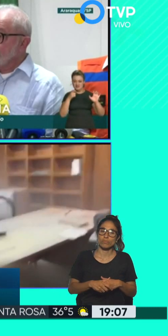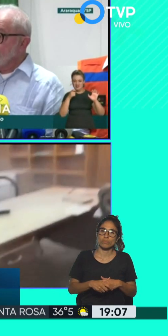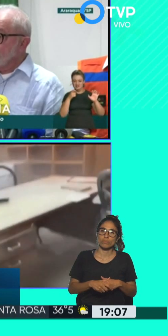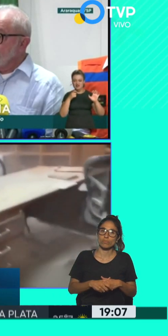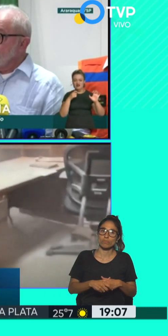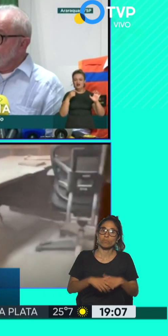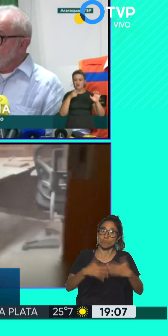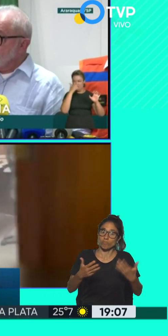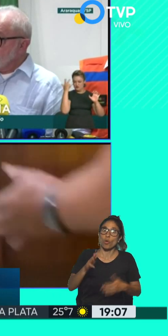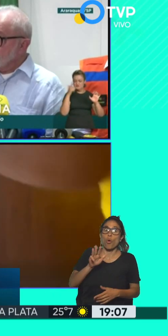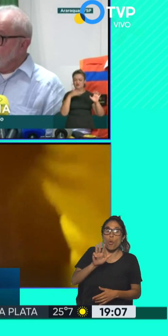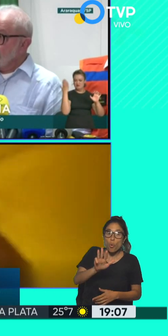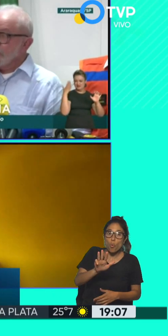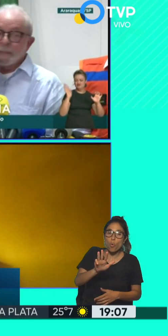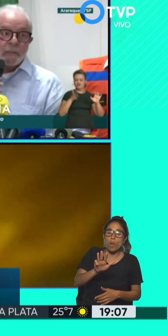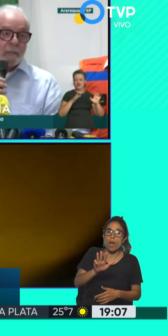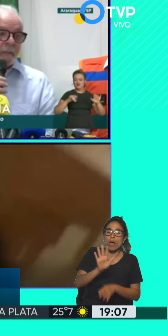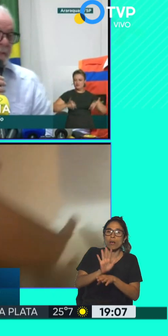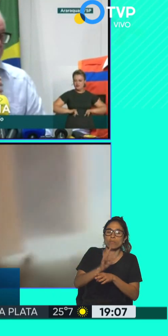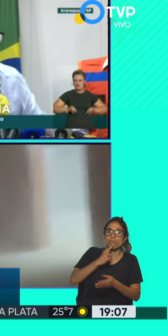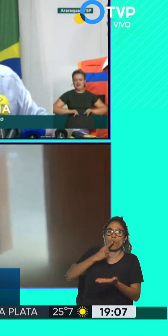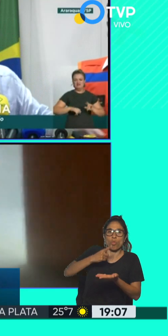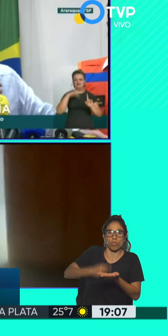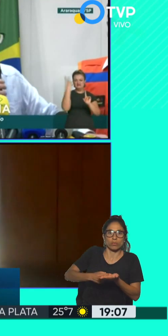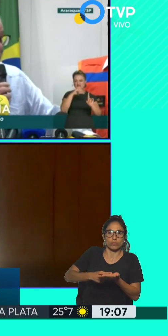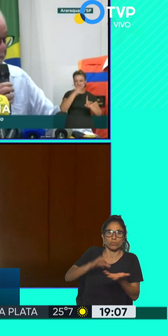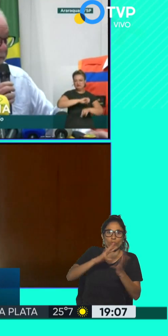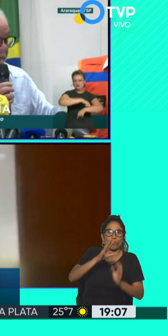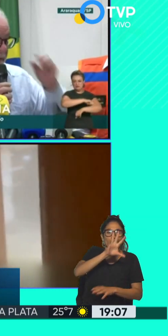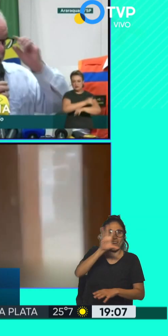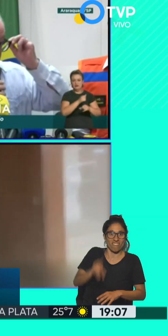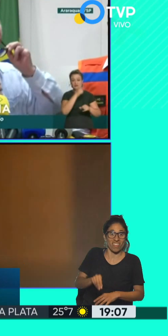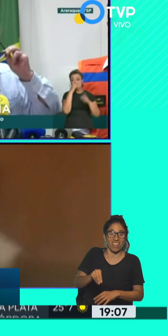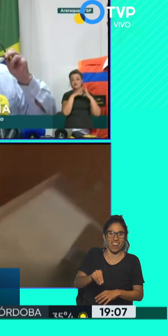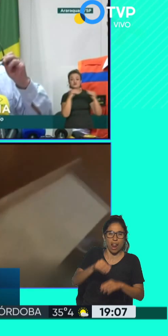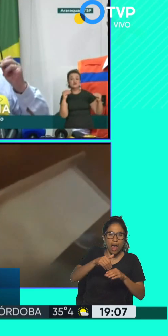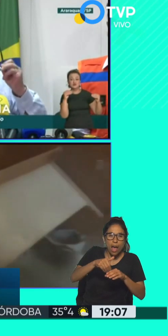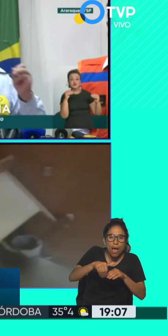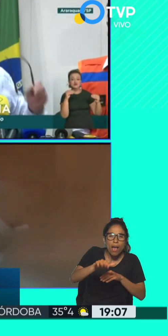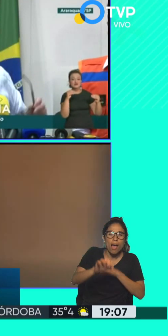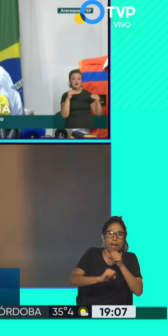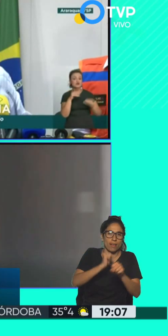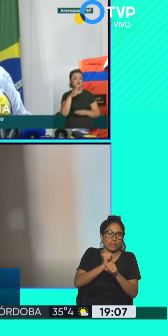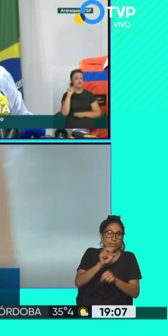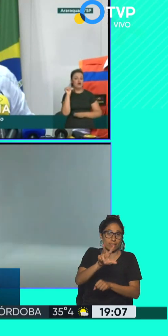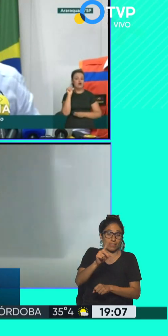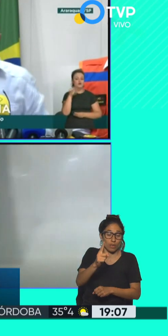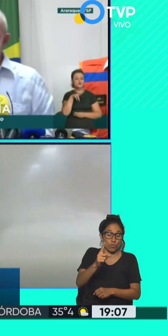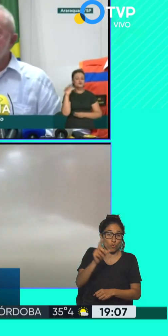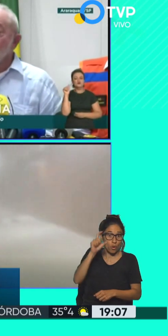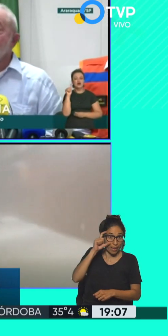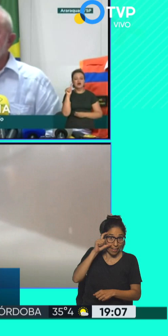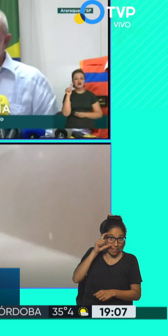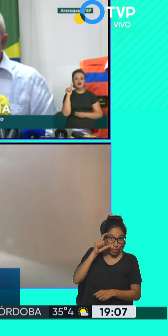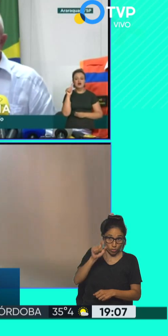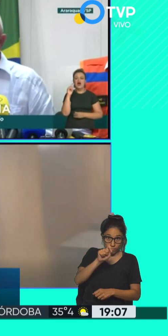presidente de Brasil toma la decisión de la intervención federal hasta el 31 de enero, hasta el 31 de este mes. Hay una